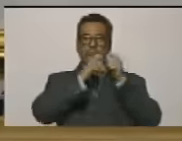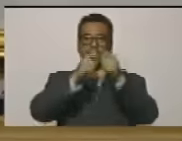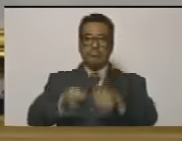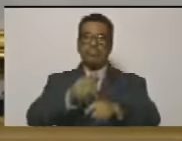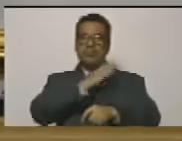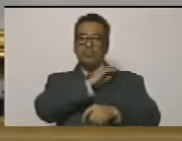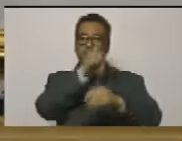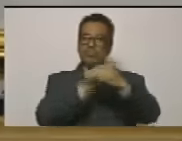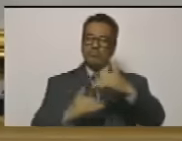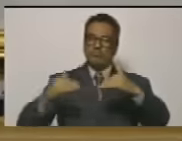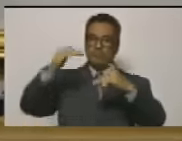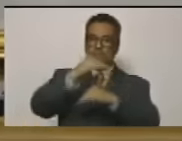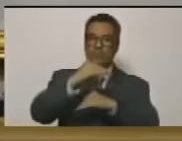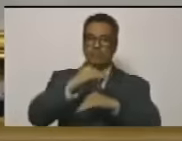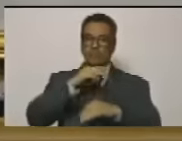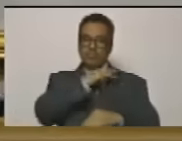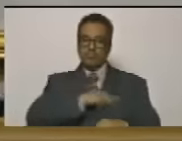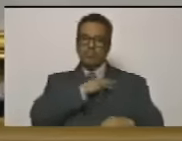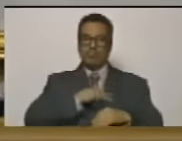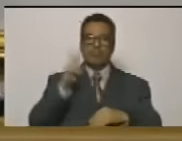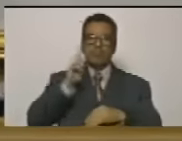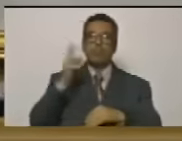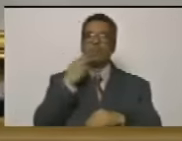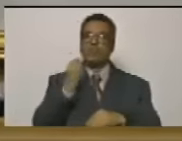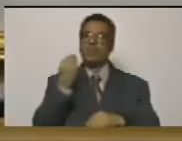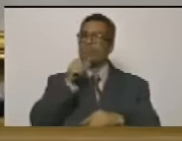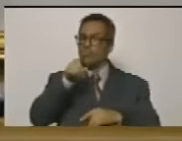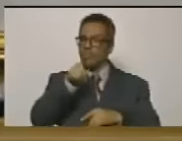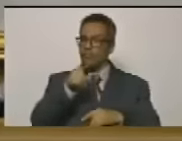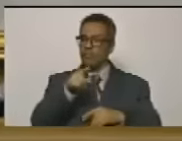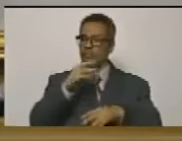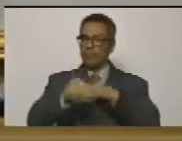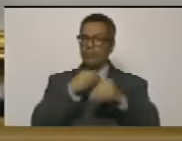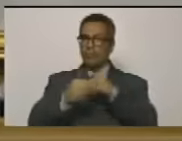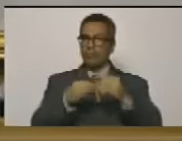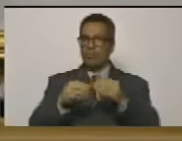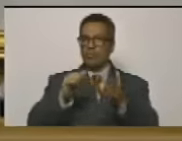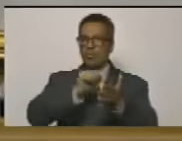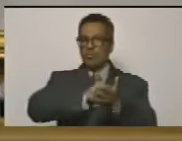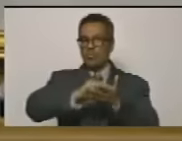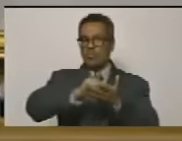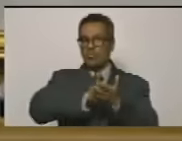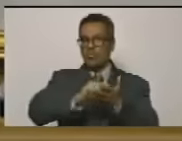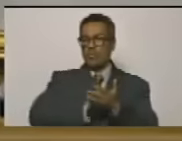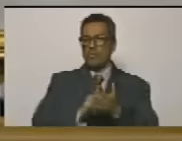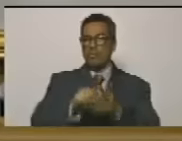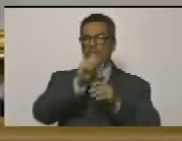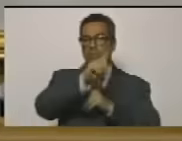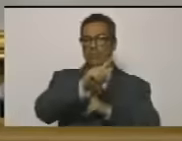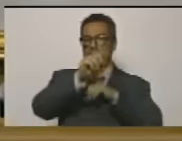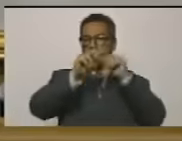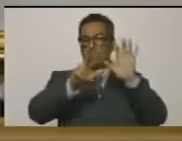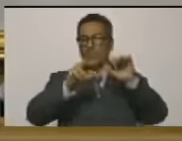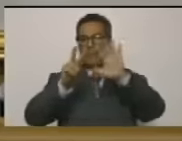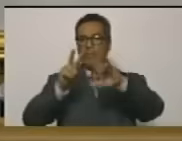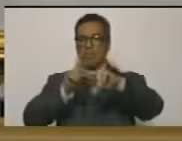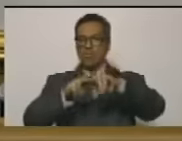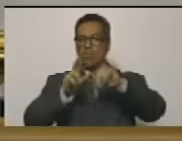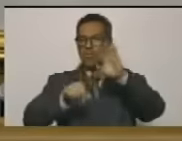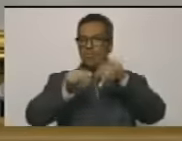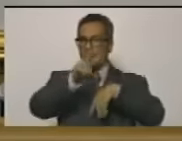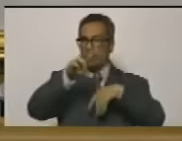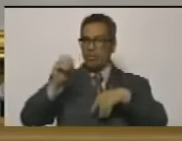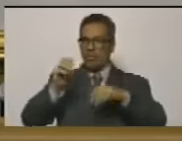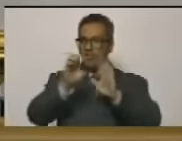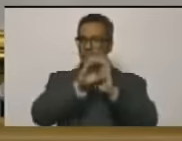como jefa superior de la Gran Misión Venezuela Joven, de conformidad con lo que está establecido en el artículo 187, numeral